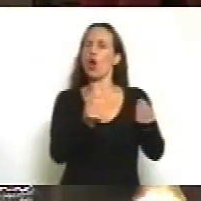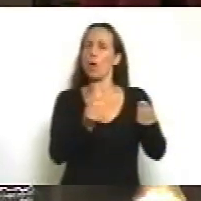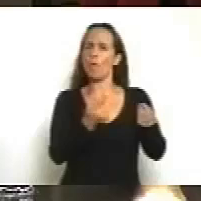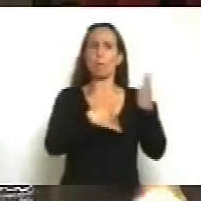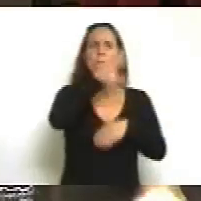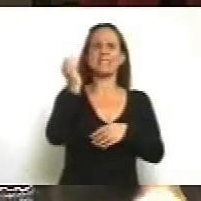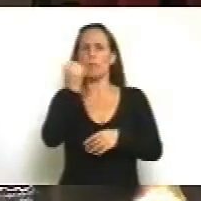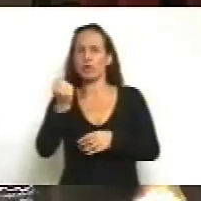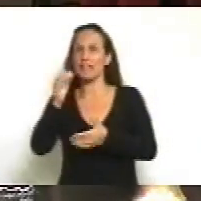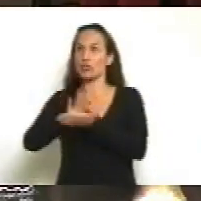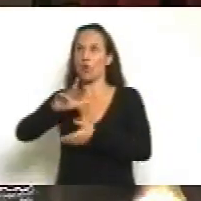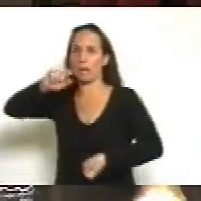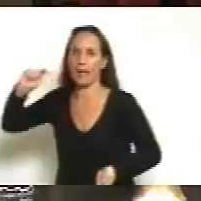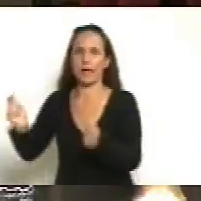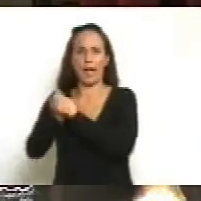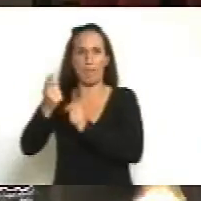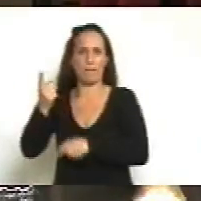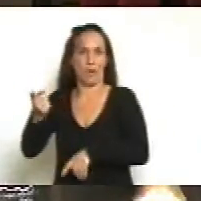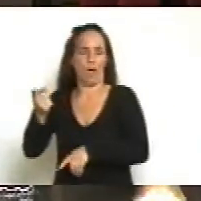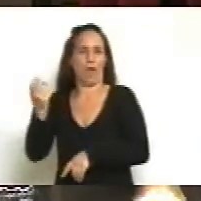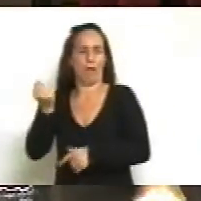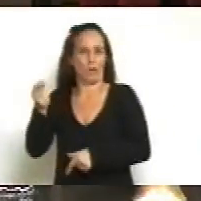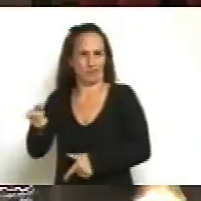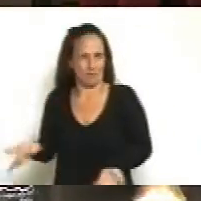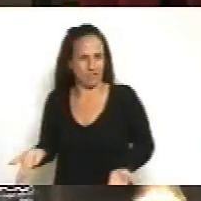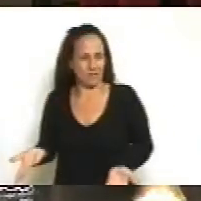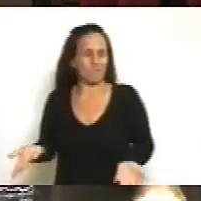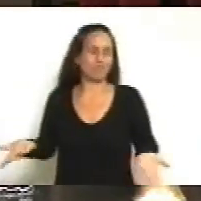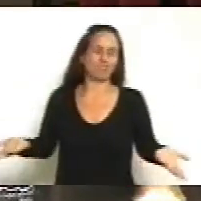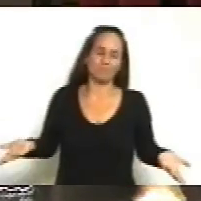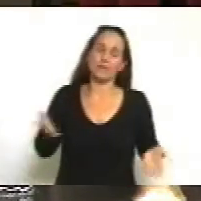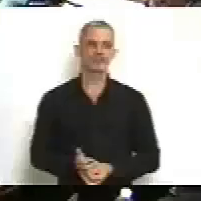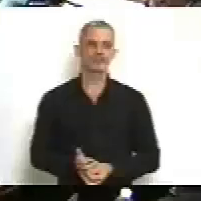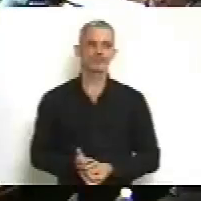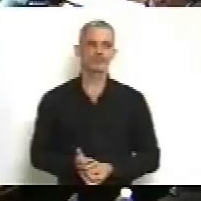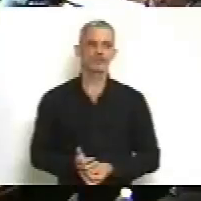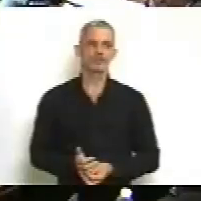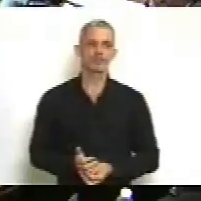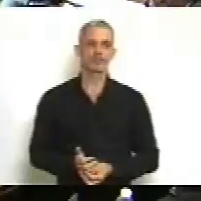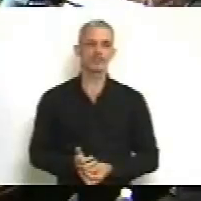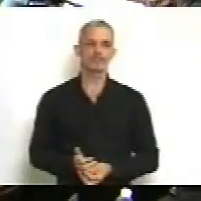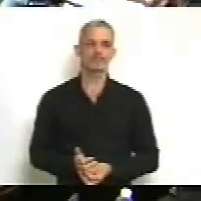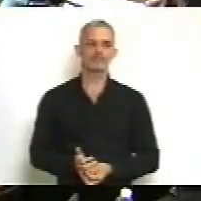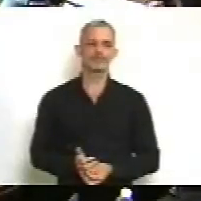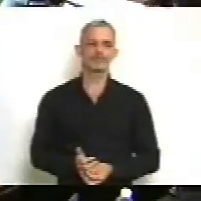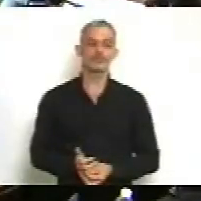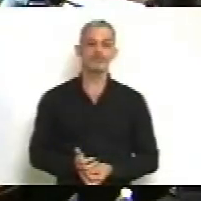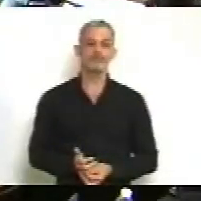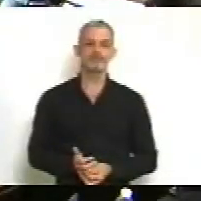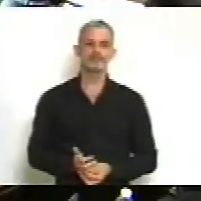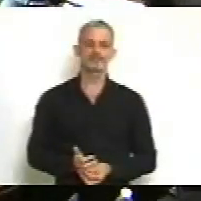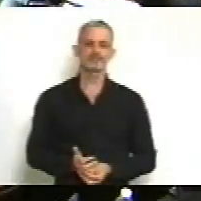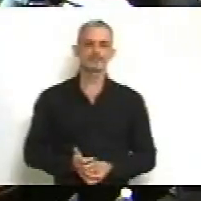transformaciones de fondo. Y por eso mucha dirigencia política no pudo entender las transformaciones que se daban en la Argentina. Vamos a